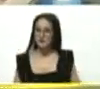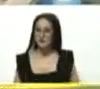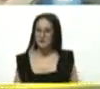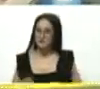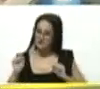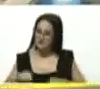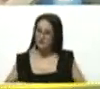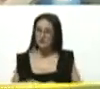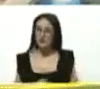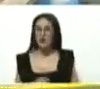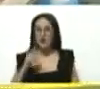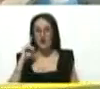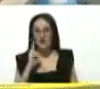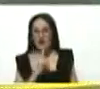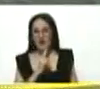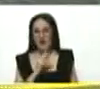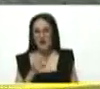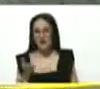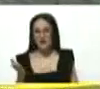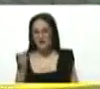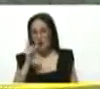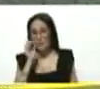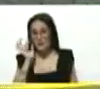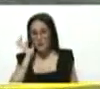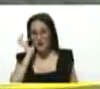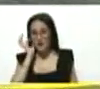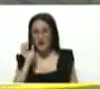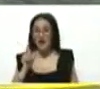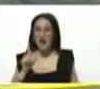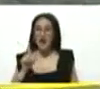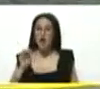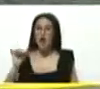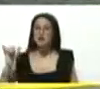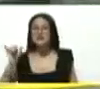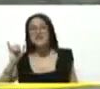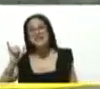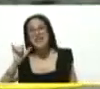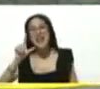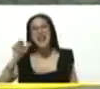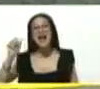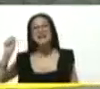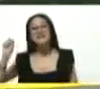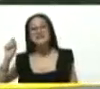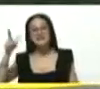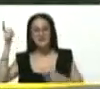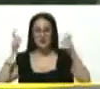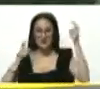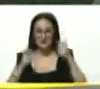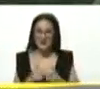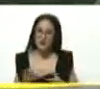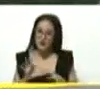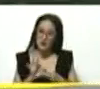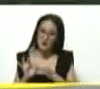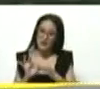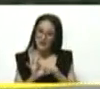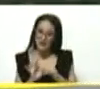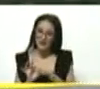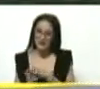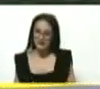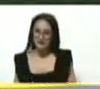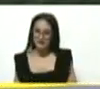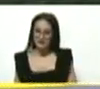los bolivarianos, las bolivarianas, los y las chavistas. Aquí vamos, unidos como nunca.